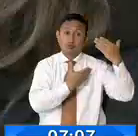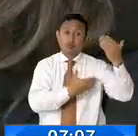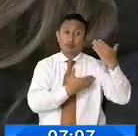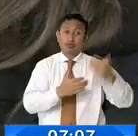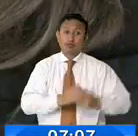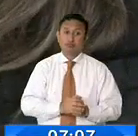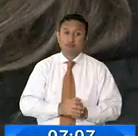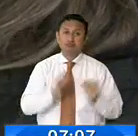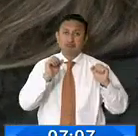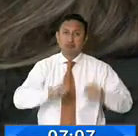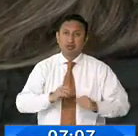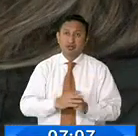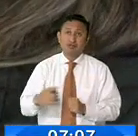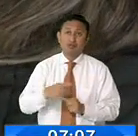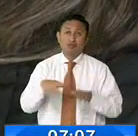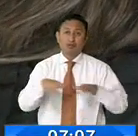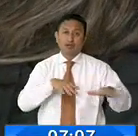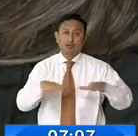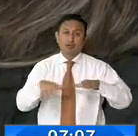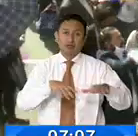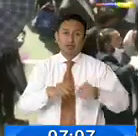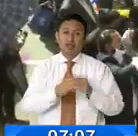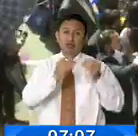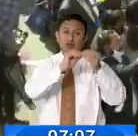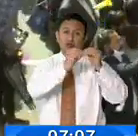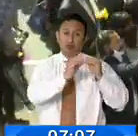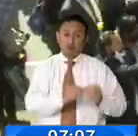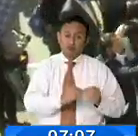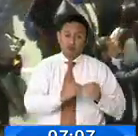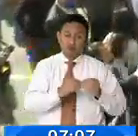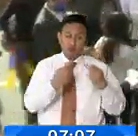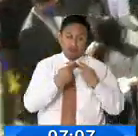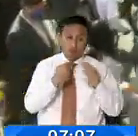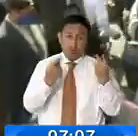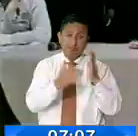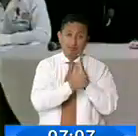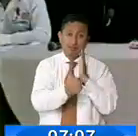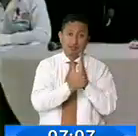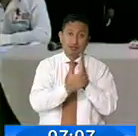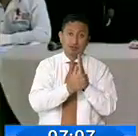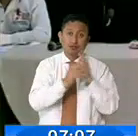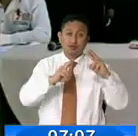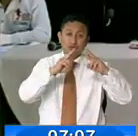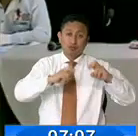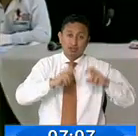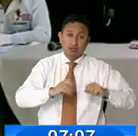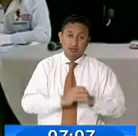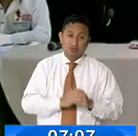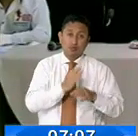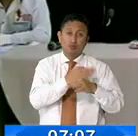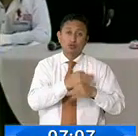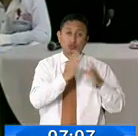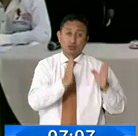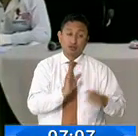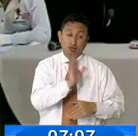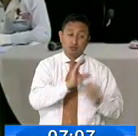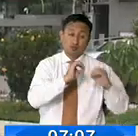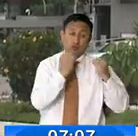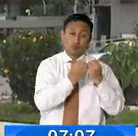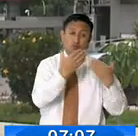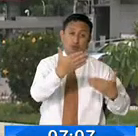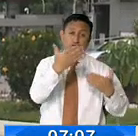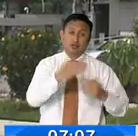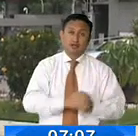para propiciar actividades de formación, publicaciones, capacitación, investigación y funcionamiento institucional.